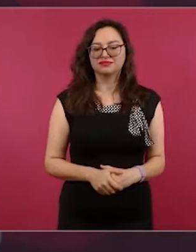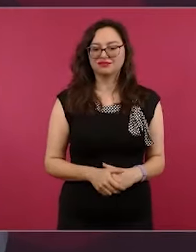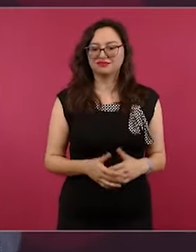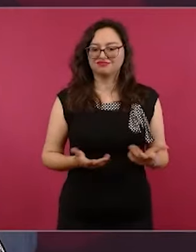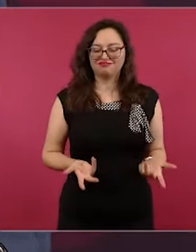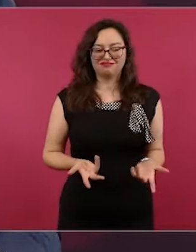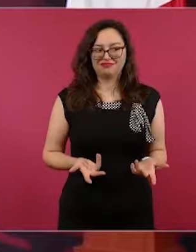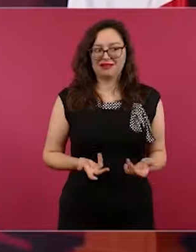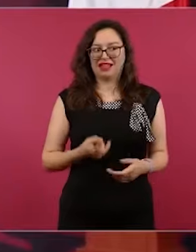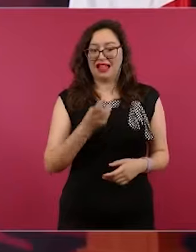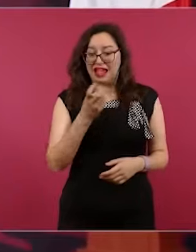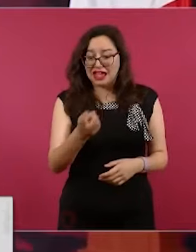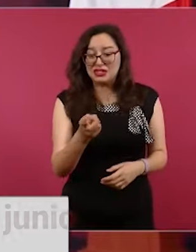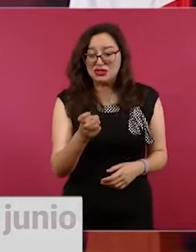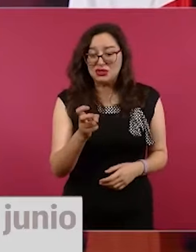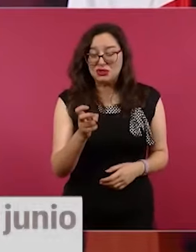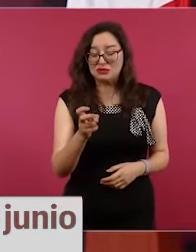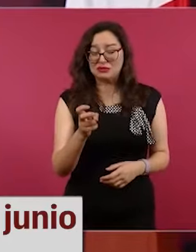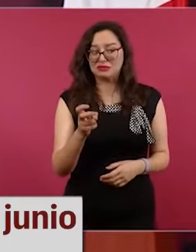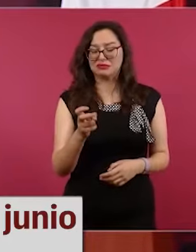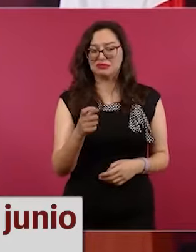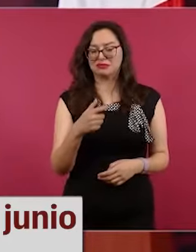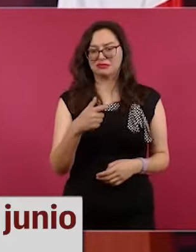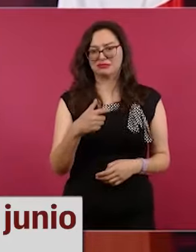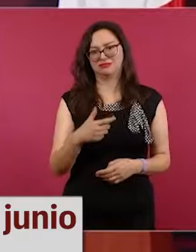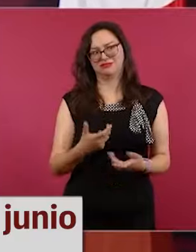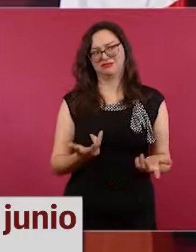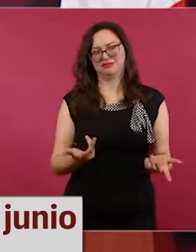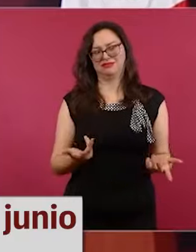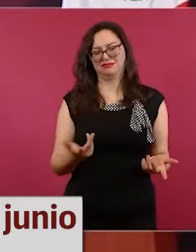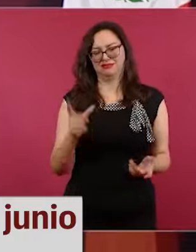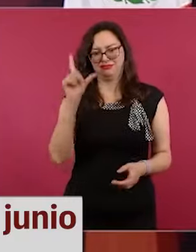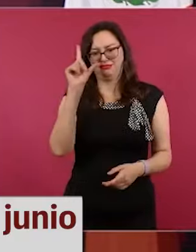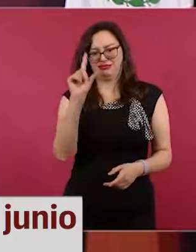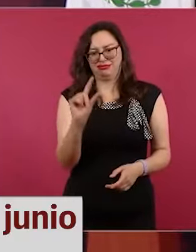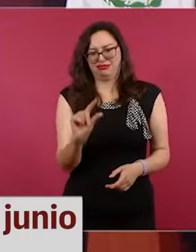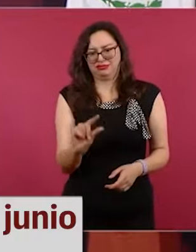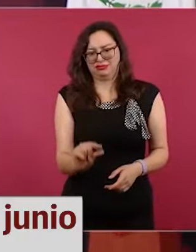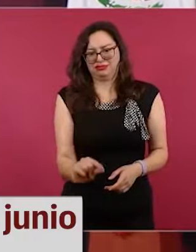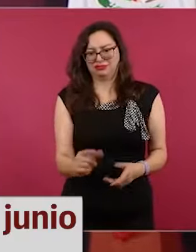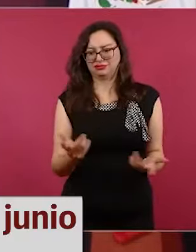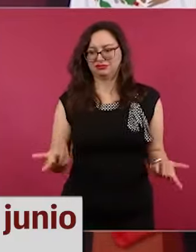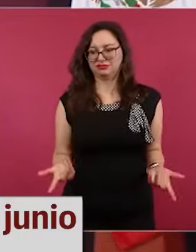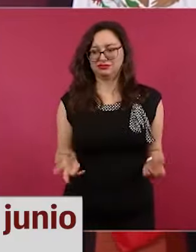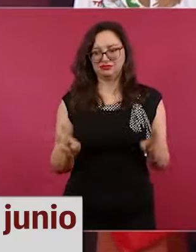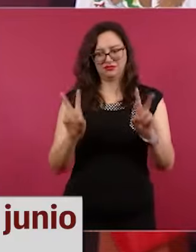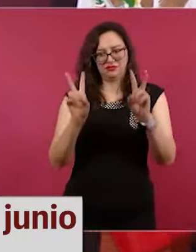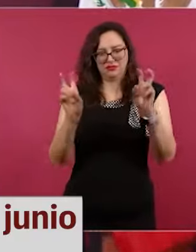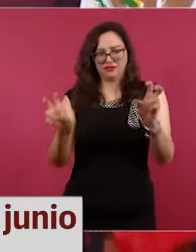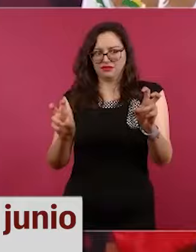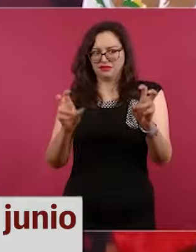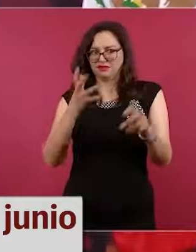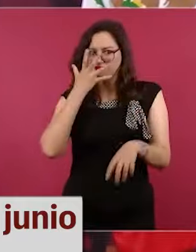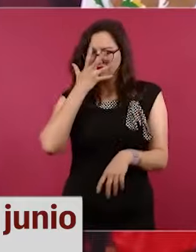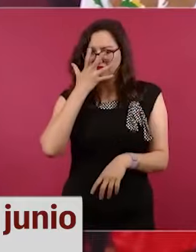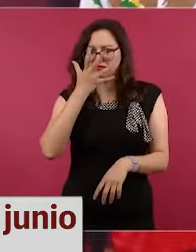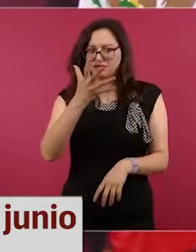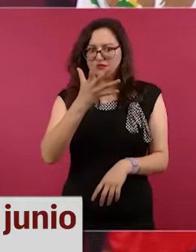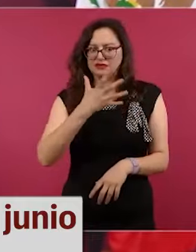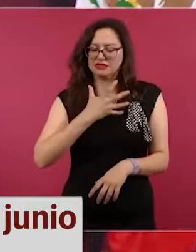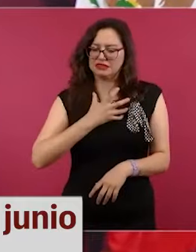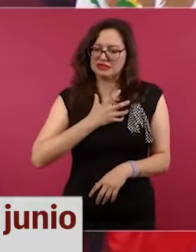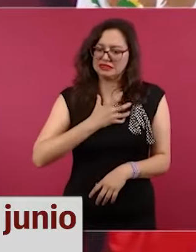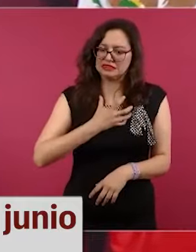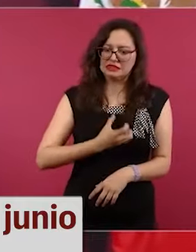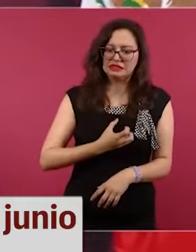conscientes. Entonces, sí me voy a ir a despedir, porque yo ya me retiro, me jubilo. Y nada más por el afecto, por el cariño, por el amor nos